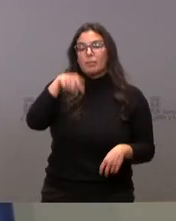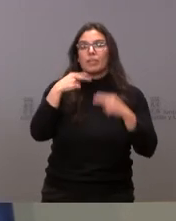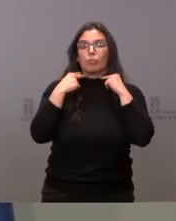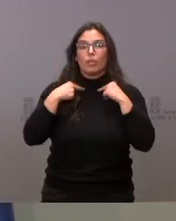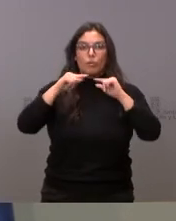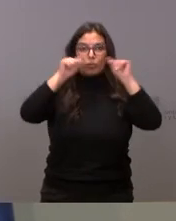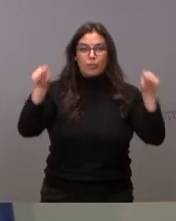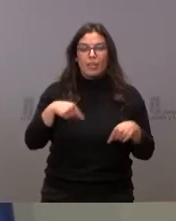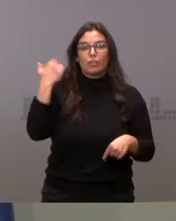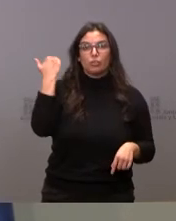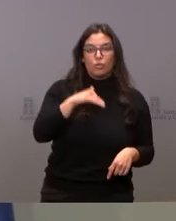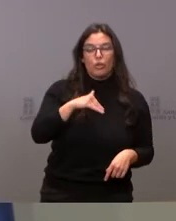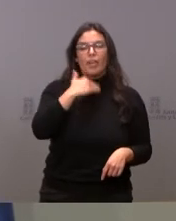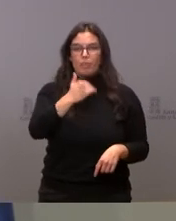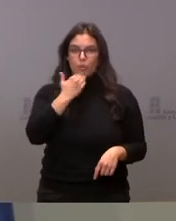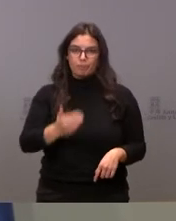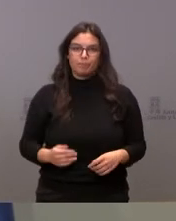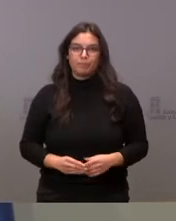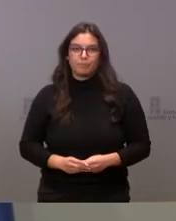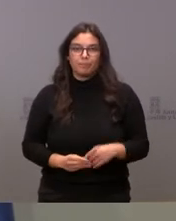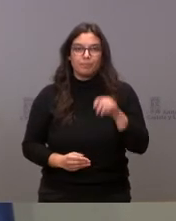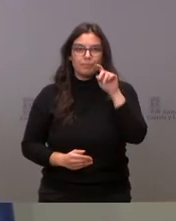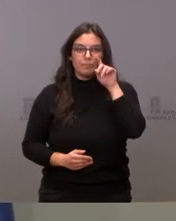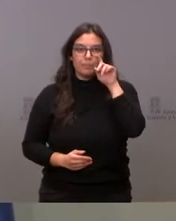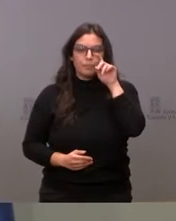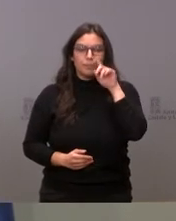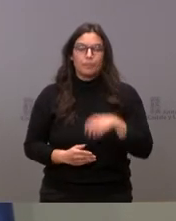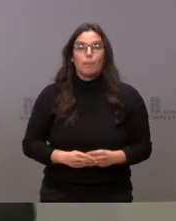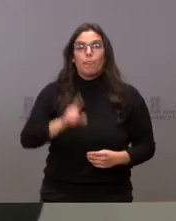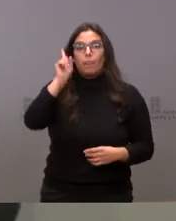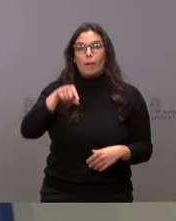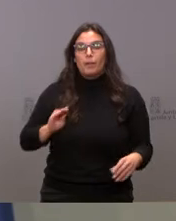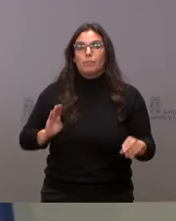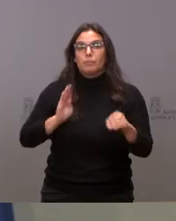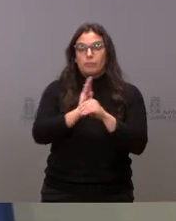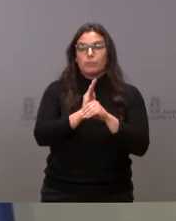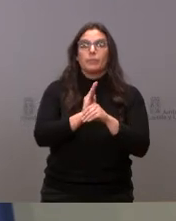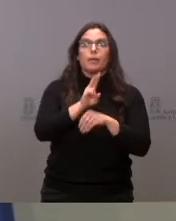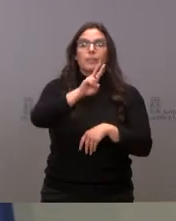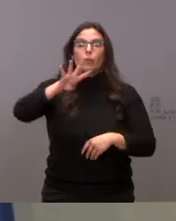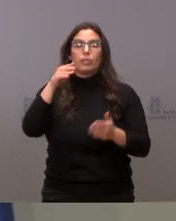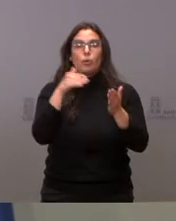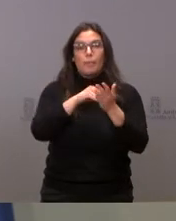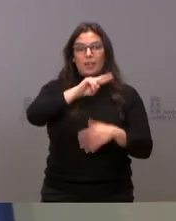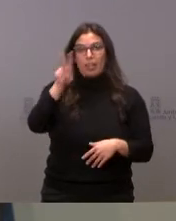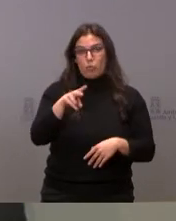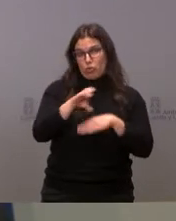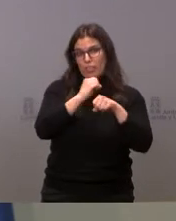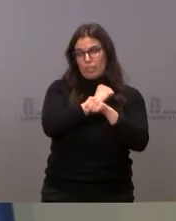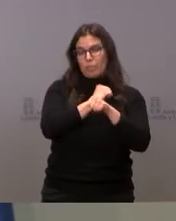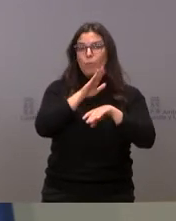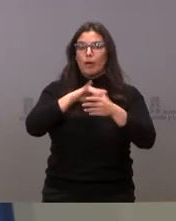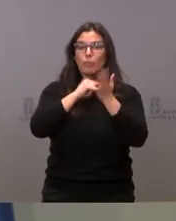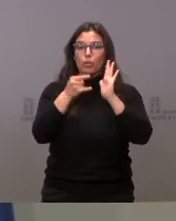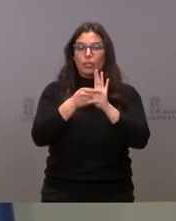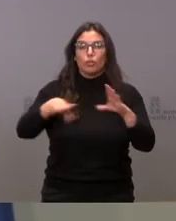provinciales de Soria y de Zamora. Se destinan también, a través de empleo, 24.000 euros para el proyecto de inclusión